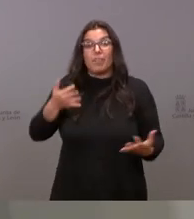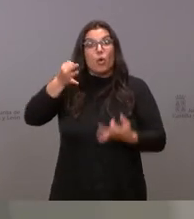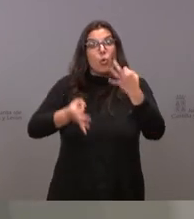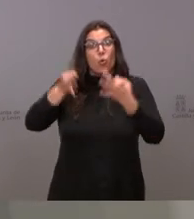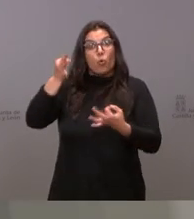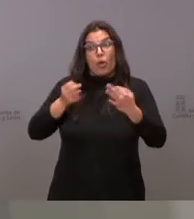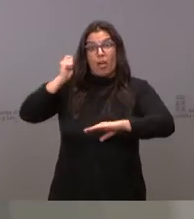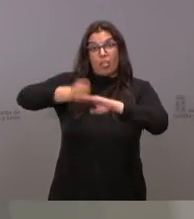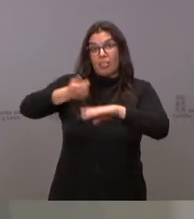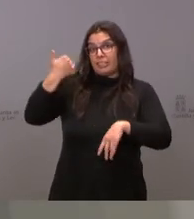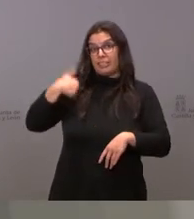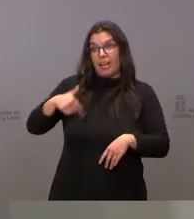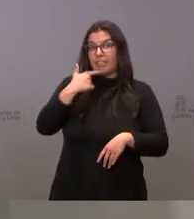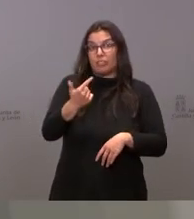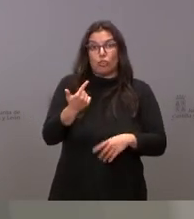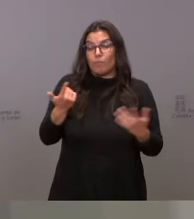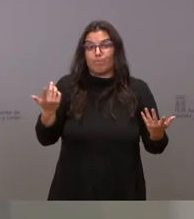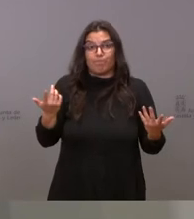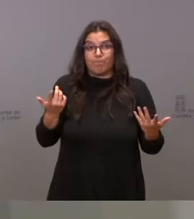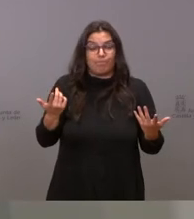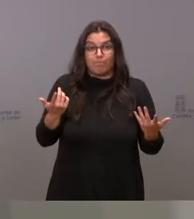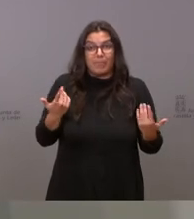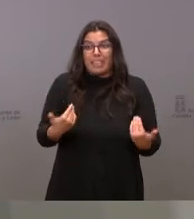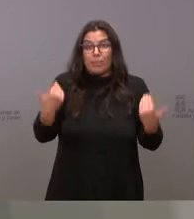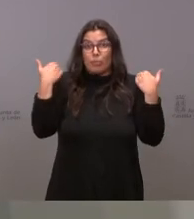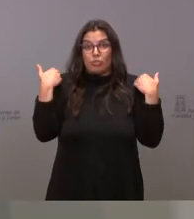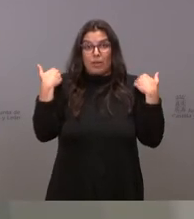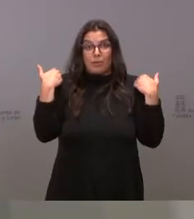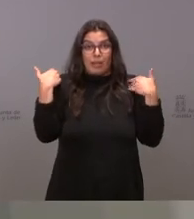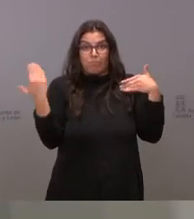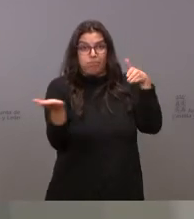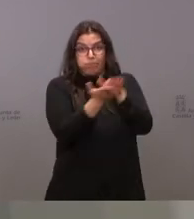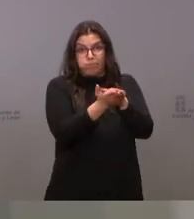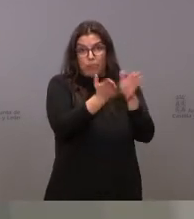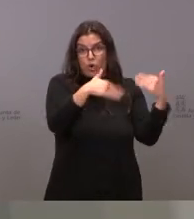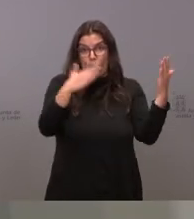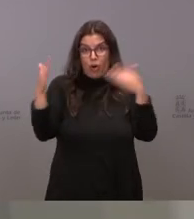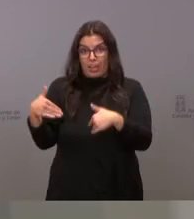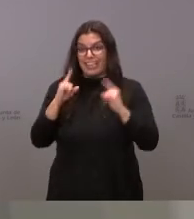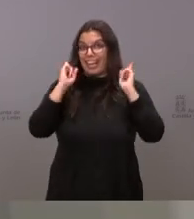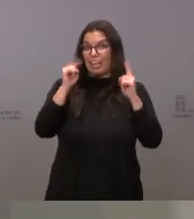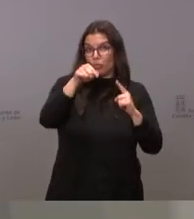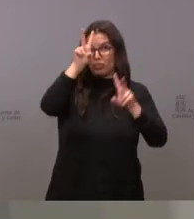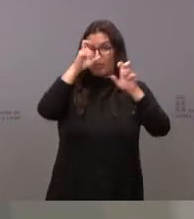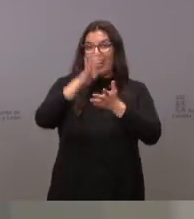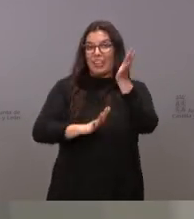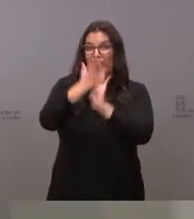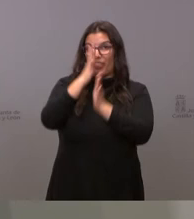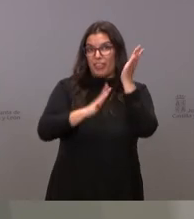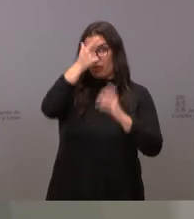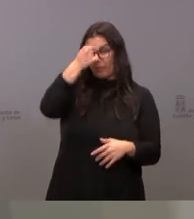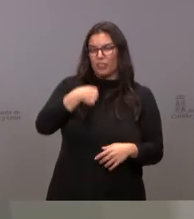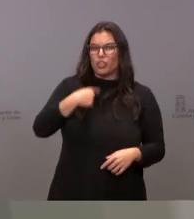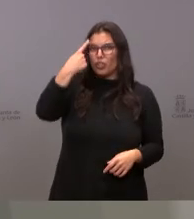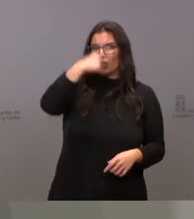dictado la ausencia de responsabilidad en este caso. Yo ya sé que al Partido Socialista